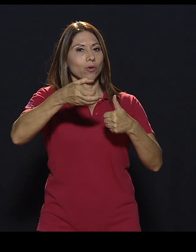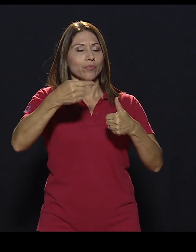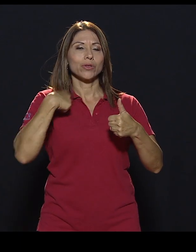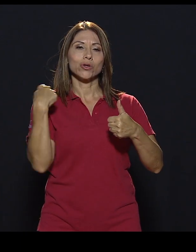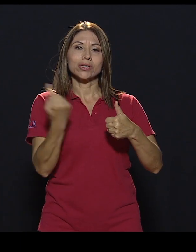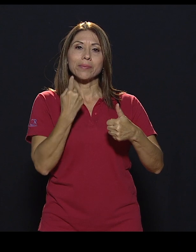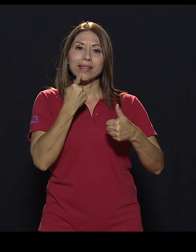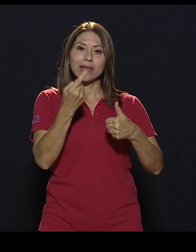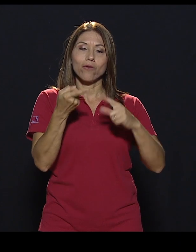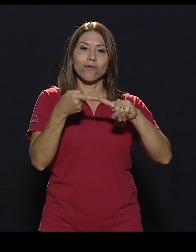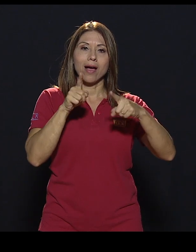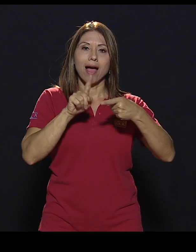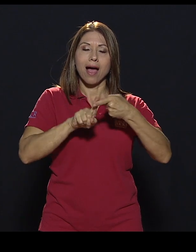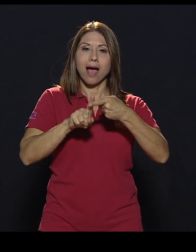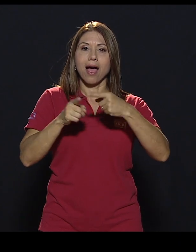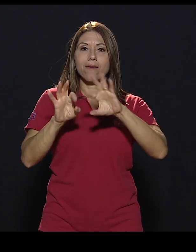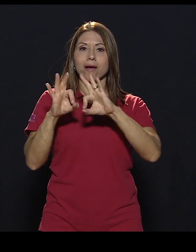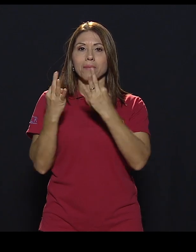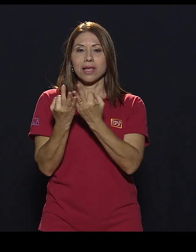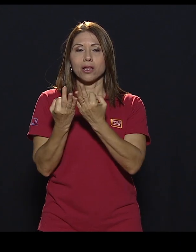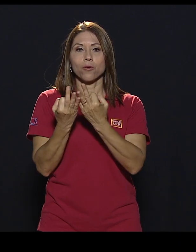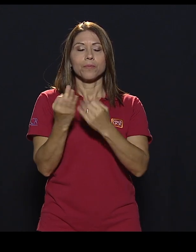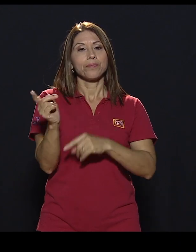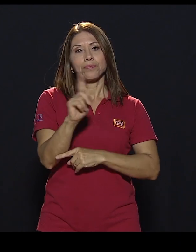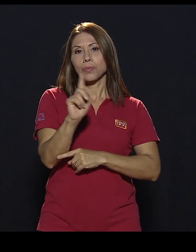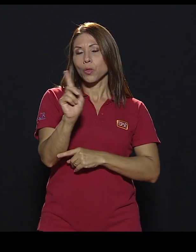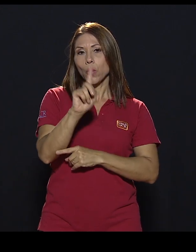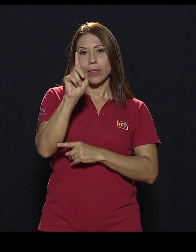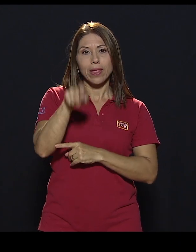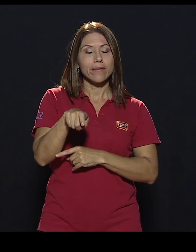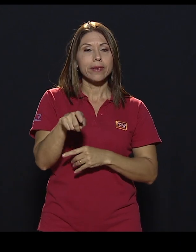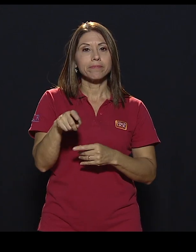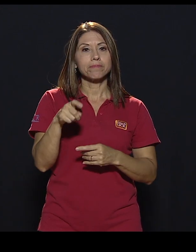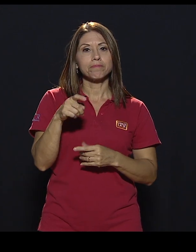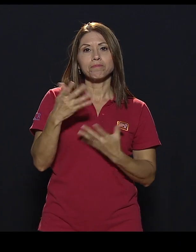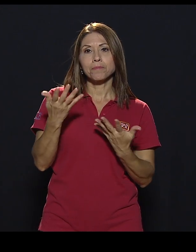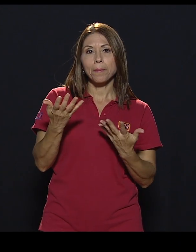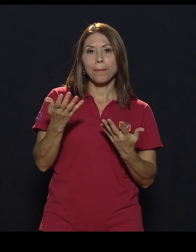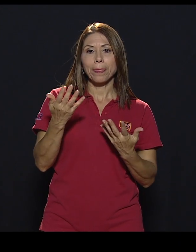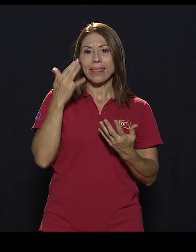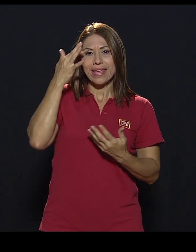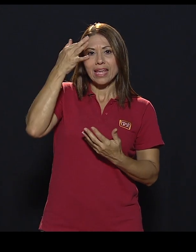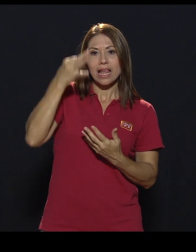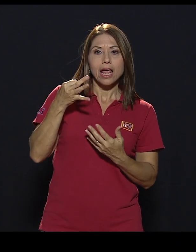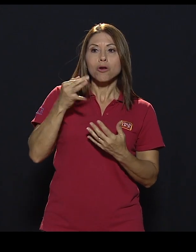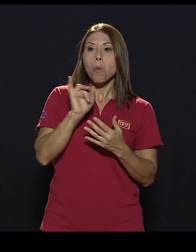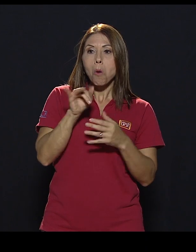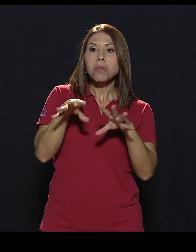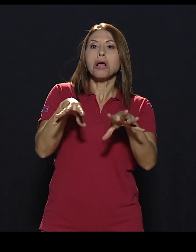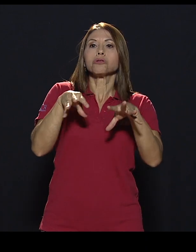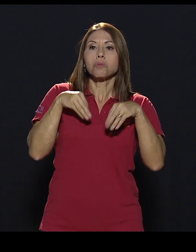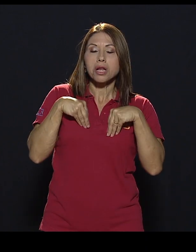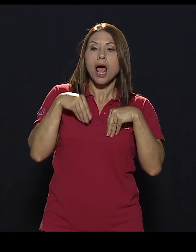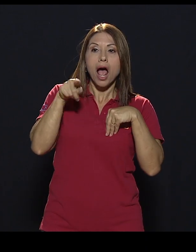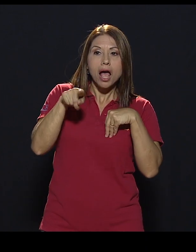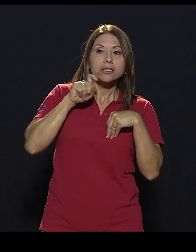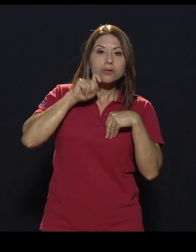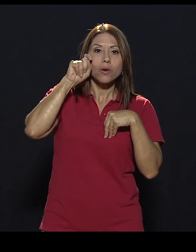a los familiares y amigos es no asumir. No asumir la sexualidad de alguien, no asumir